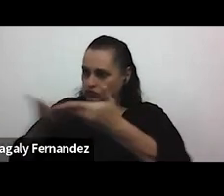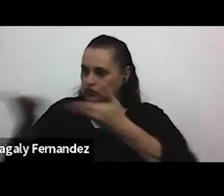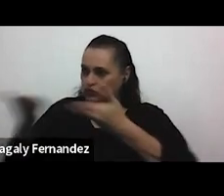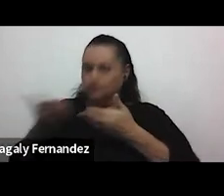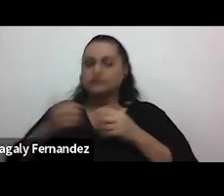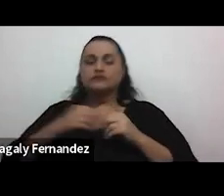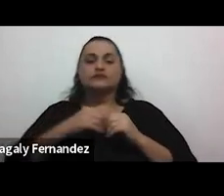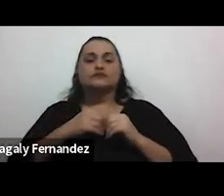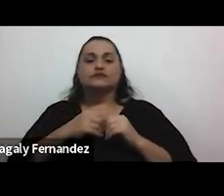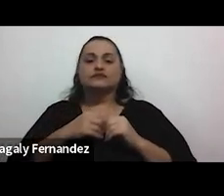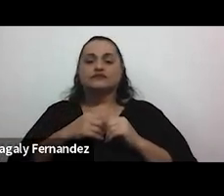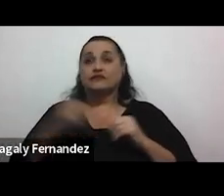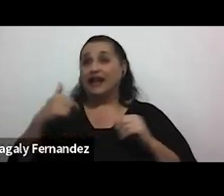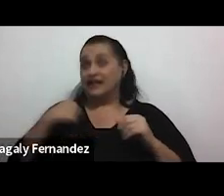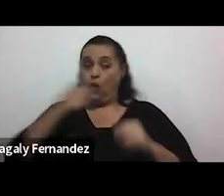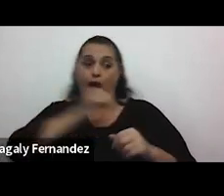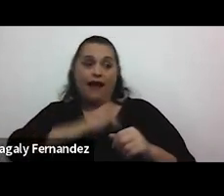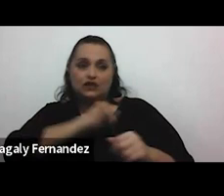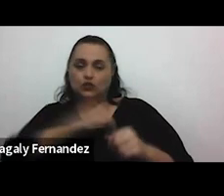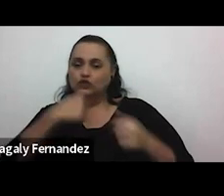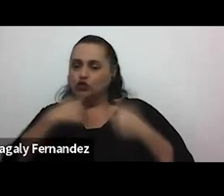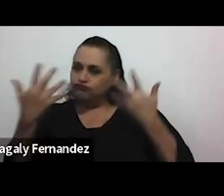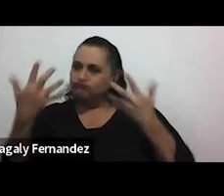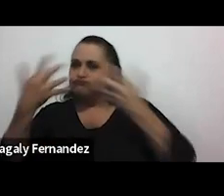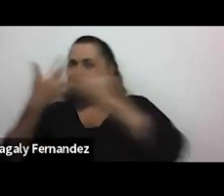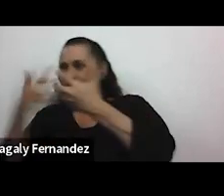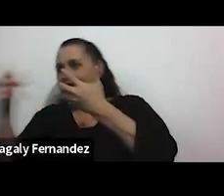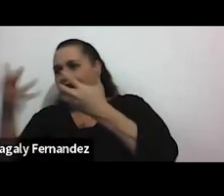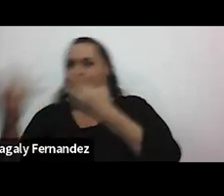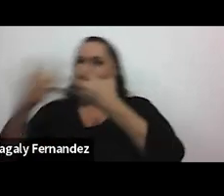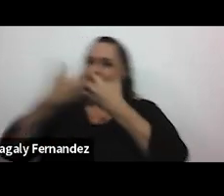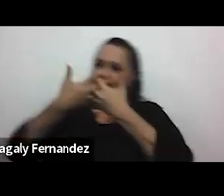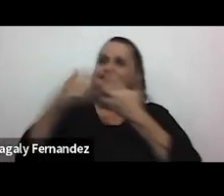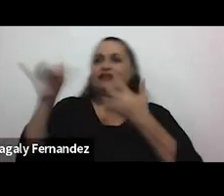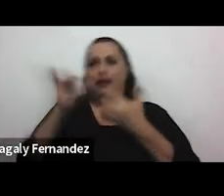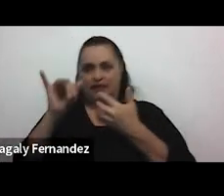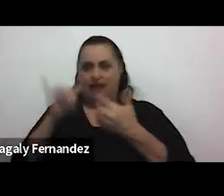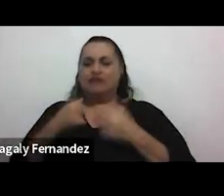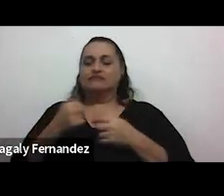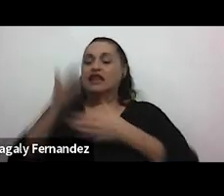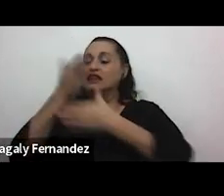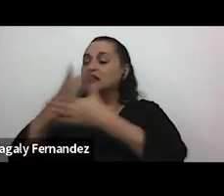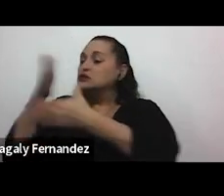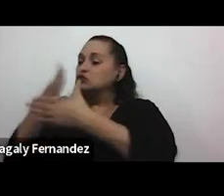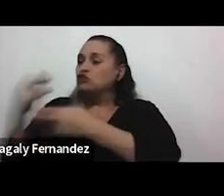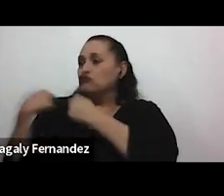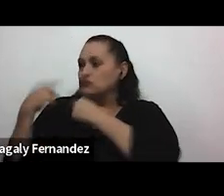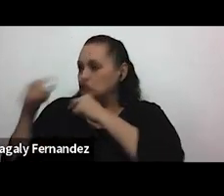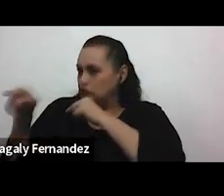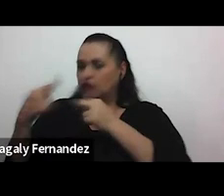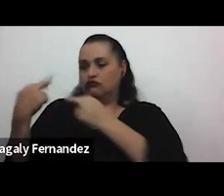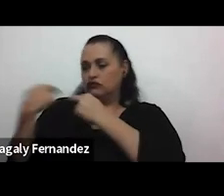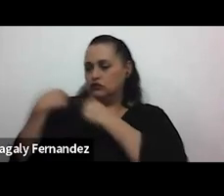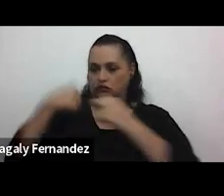caso tengo una actitud empática frente a eso hay una distribución equitativa de responsabilidades nos